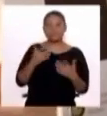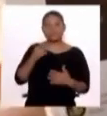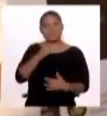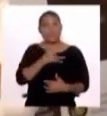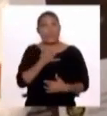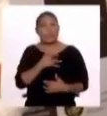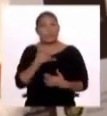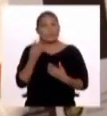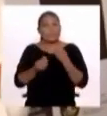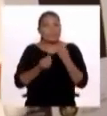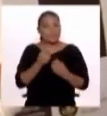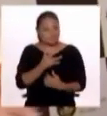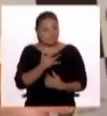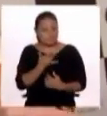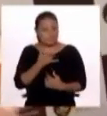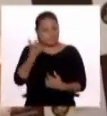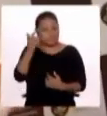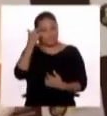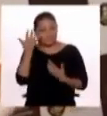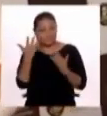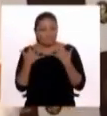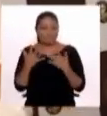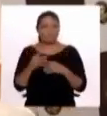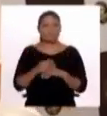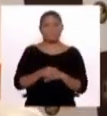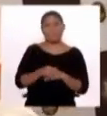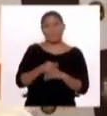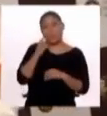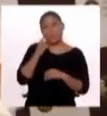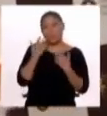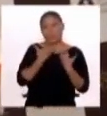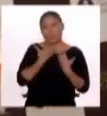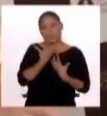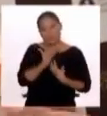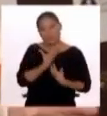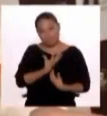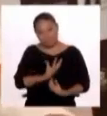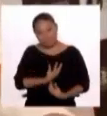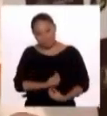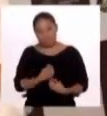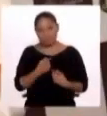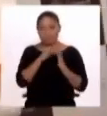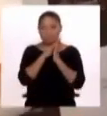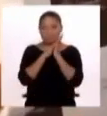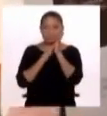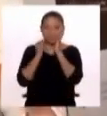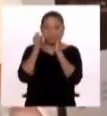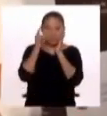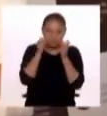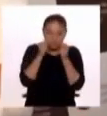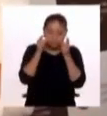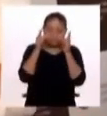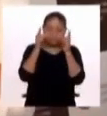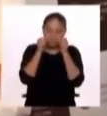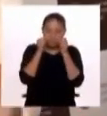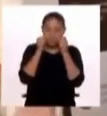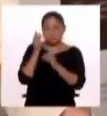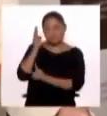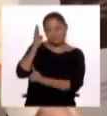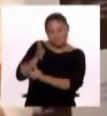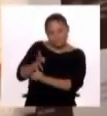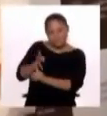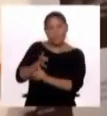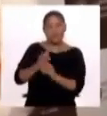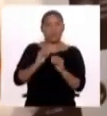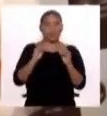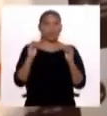síntomas que puede desencadenar? Específicamente, que está más decaído, que puede quedarse dormido en clase y que incluso puede tener algunas